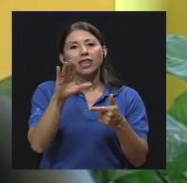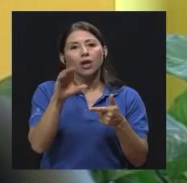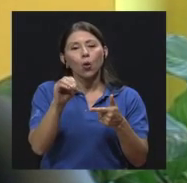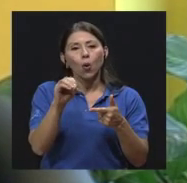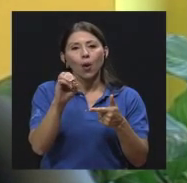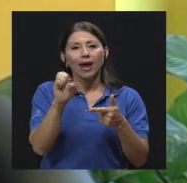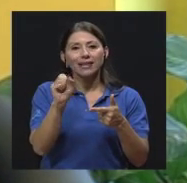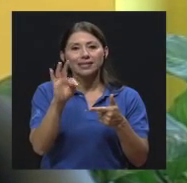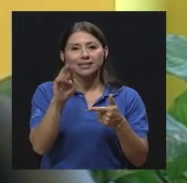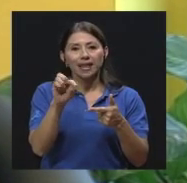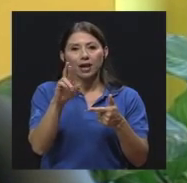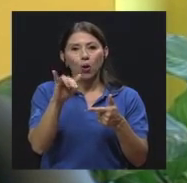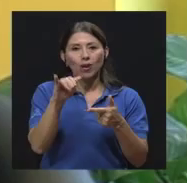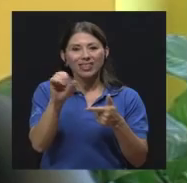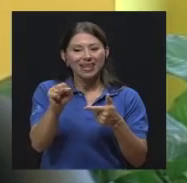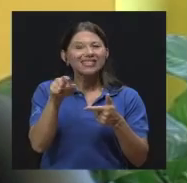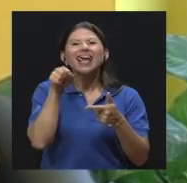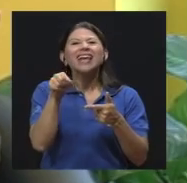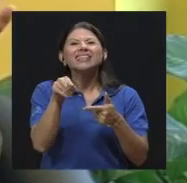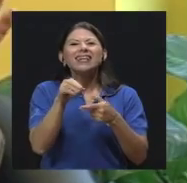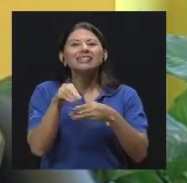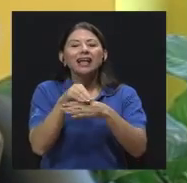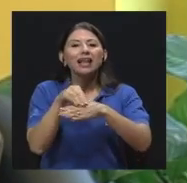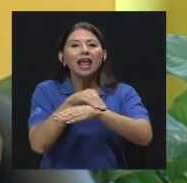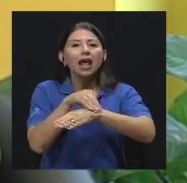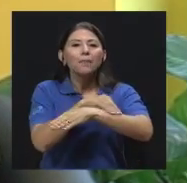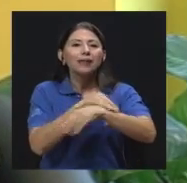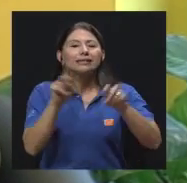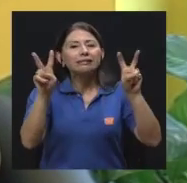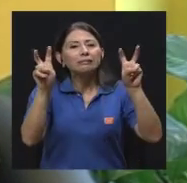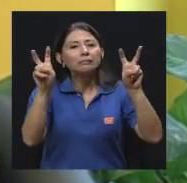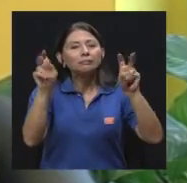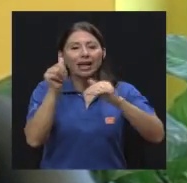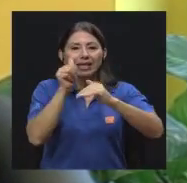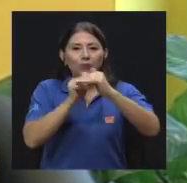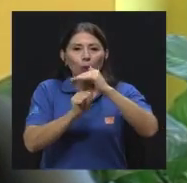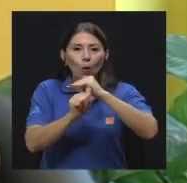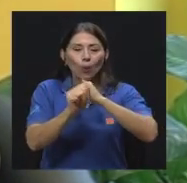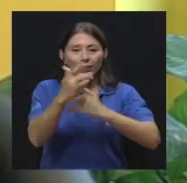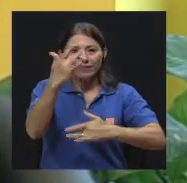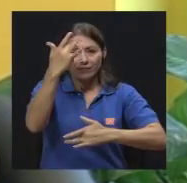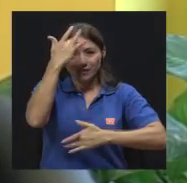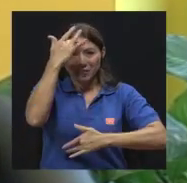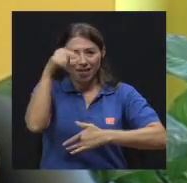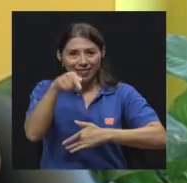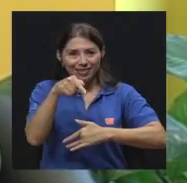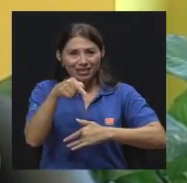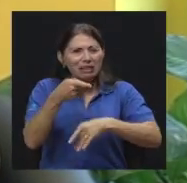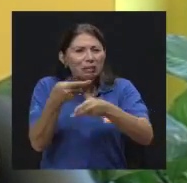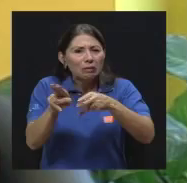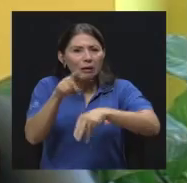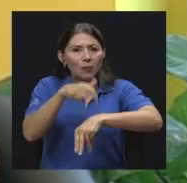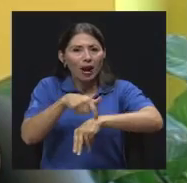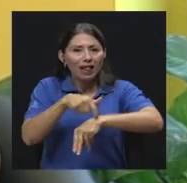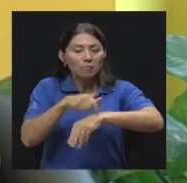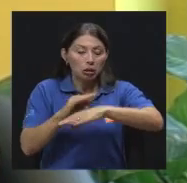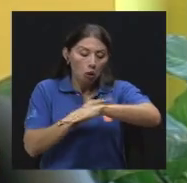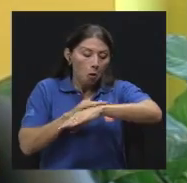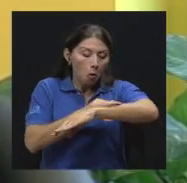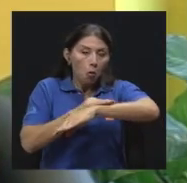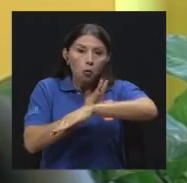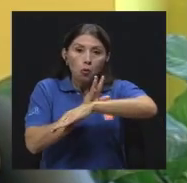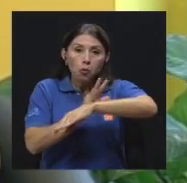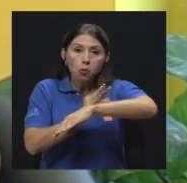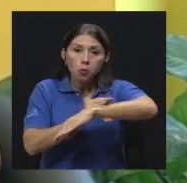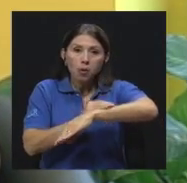digámoslo así, esconder, digámoslo entre paréntesis, la enfermedad temporalmente, porque desinflaman,